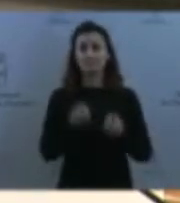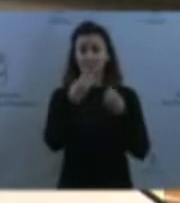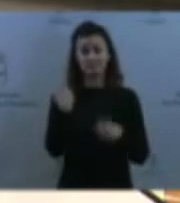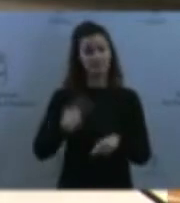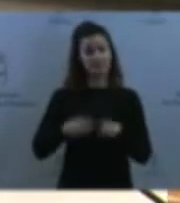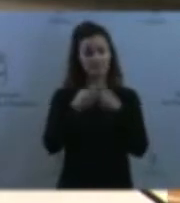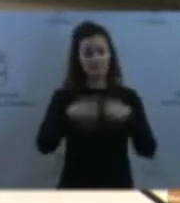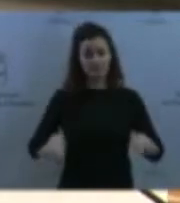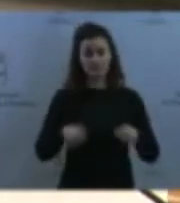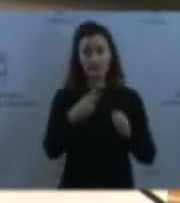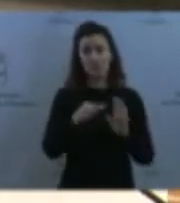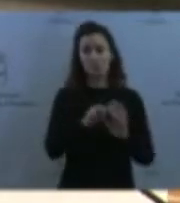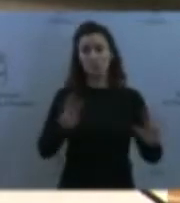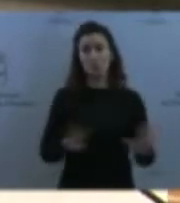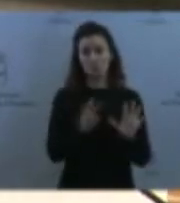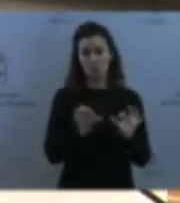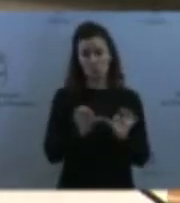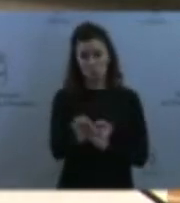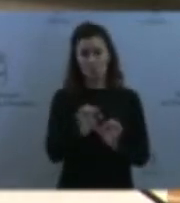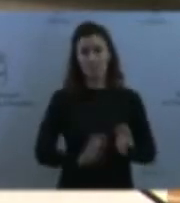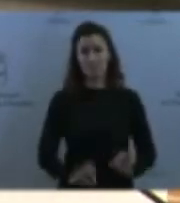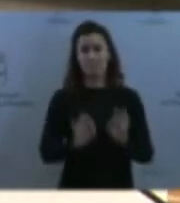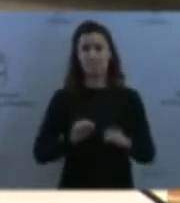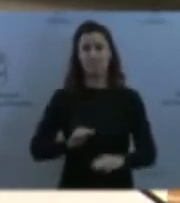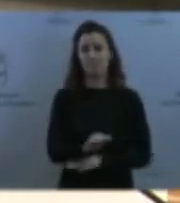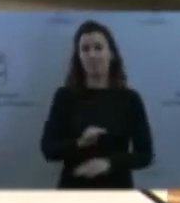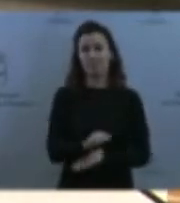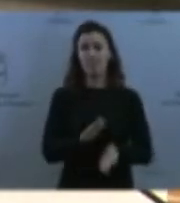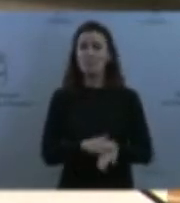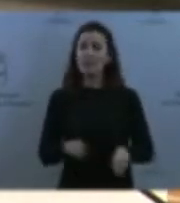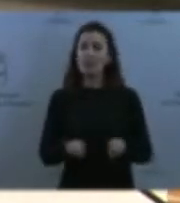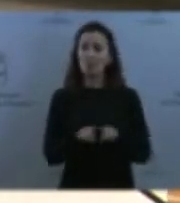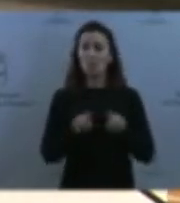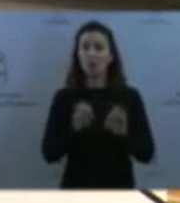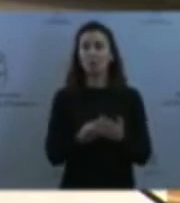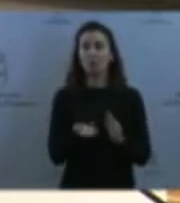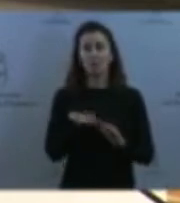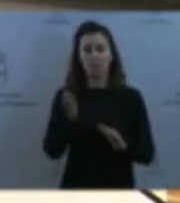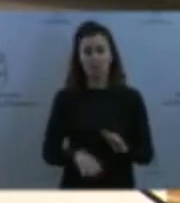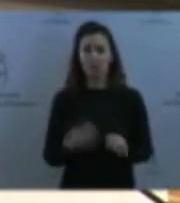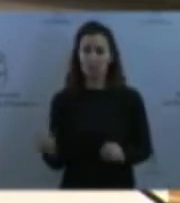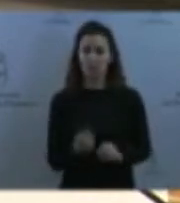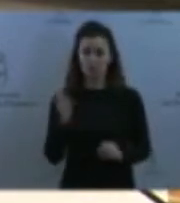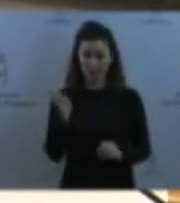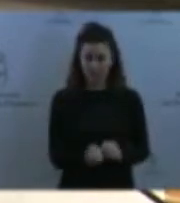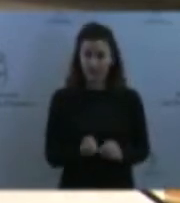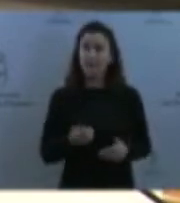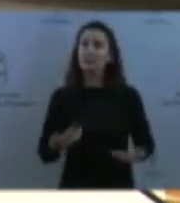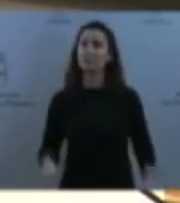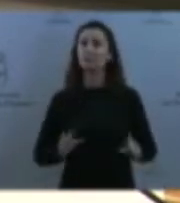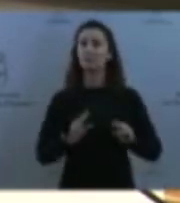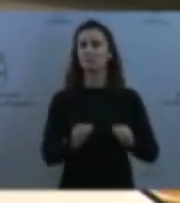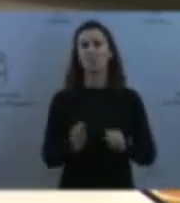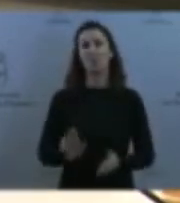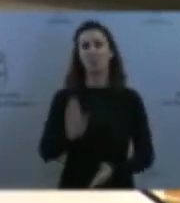específicos para menas. Nosotros, en el acuerdo marco, teníamos ofertadas 51 plazas y, a